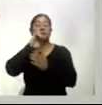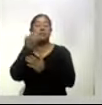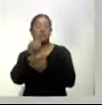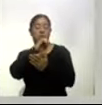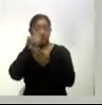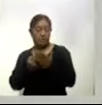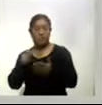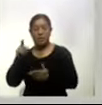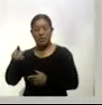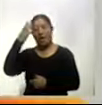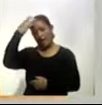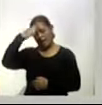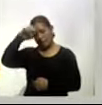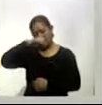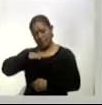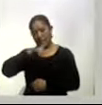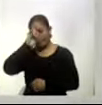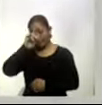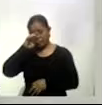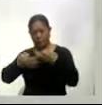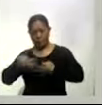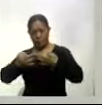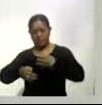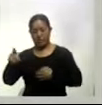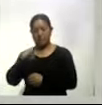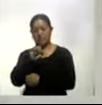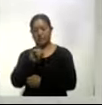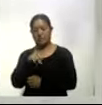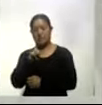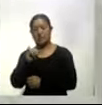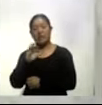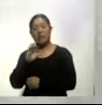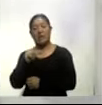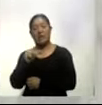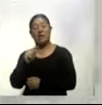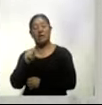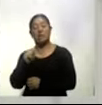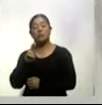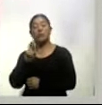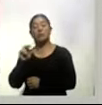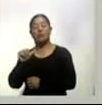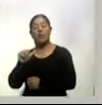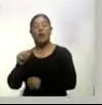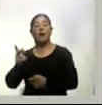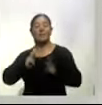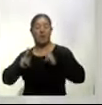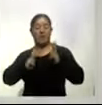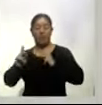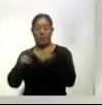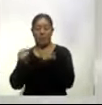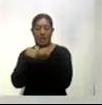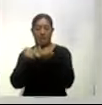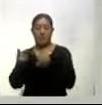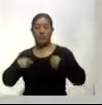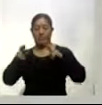cuenta con experiencia laboral como asesora jurídica de la Sindicatura del Ayuntamiento de Panotla y como representante ante el Consejo General de la